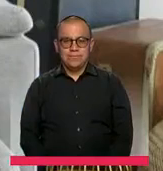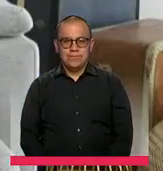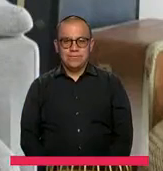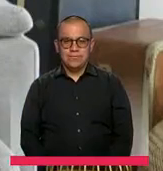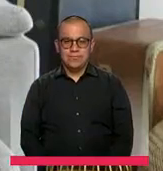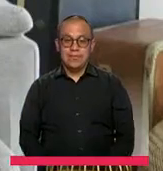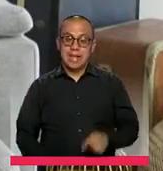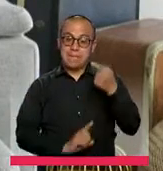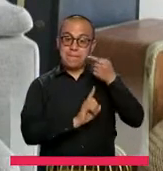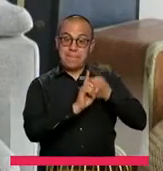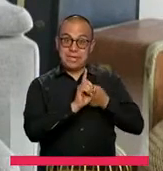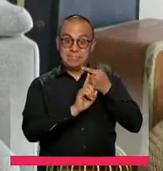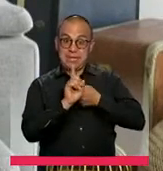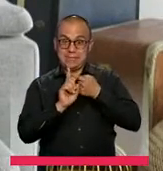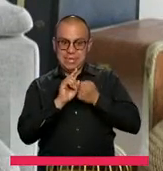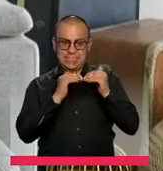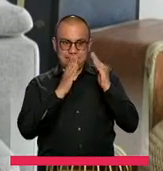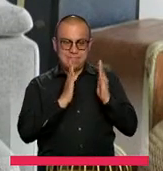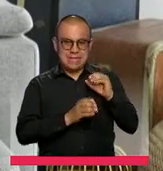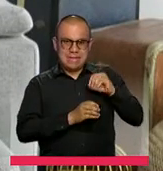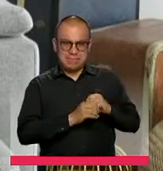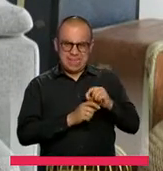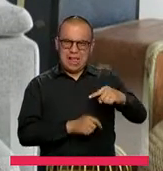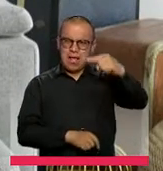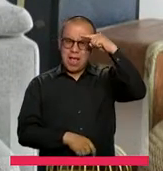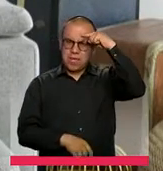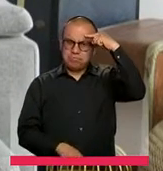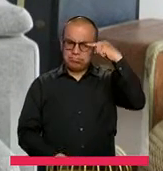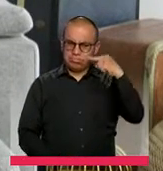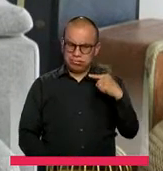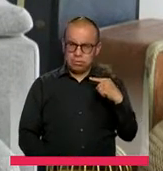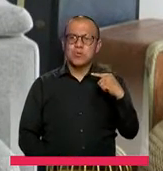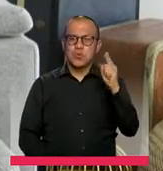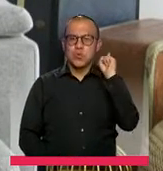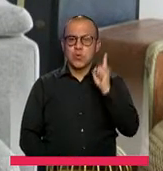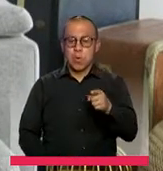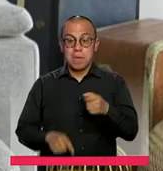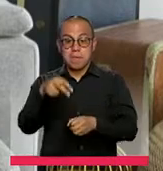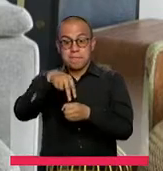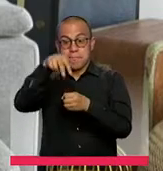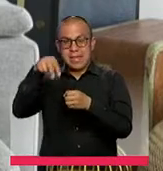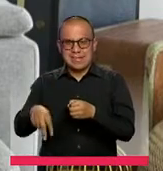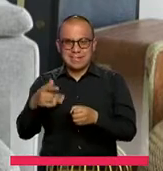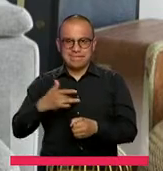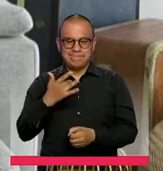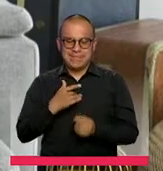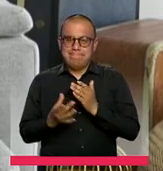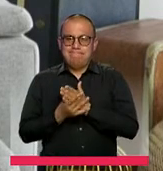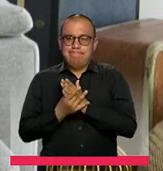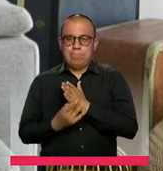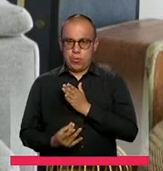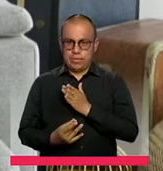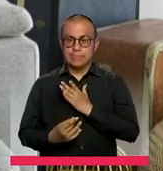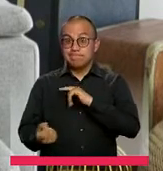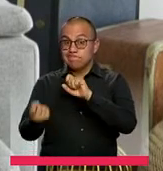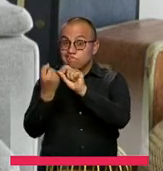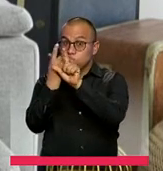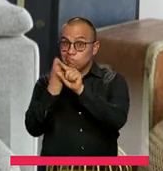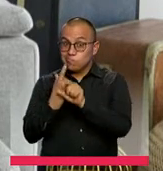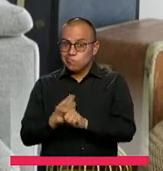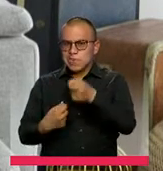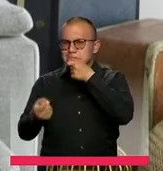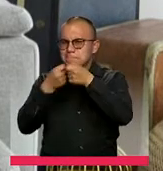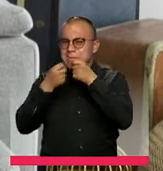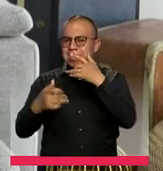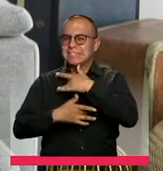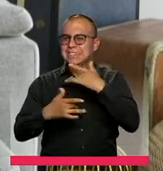Durante los meses de confinamiento aumentó el pesimismo de los bogotanos, así como el número de ciudadanos que se consideran pobres. Una encuesta realizada evidenció